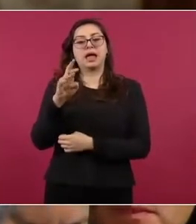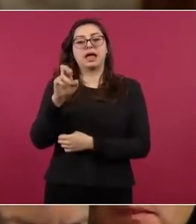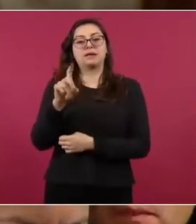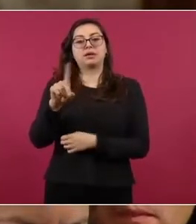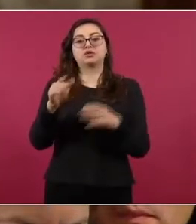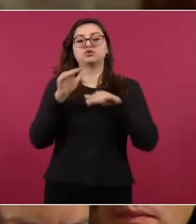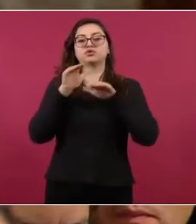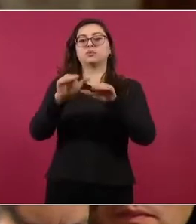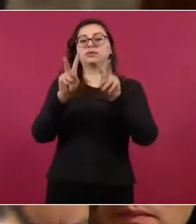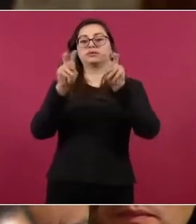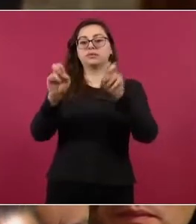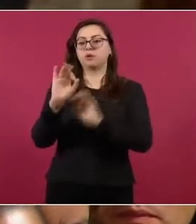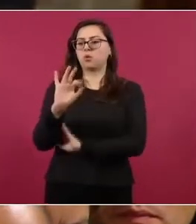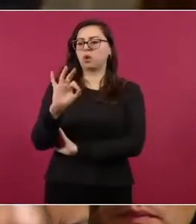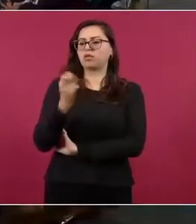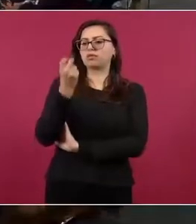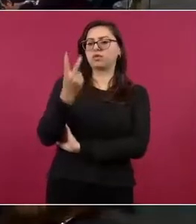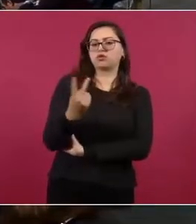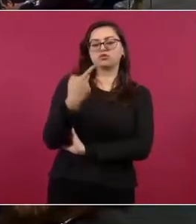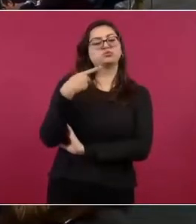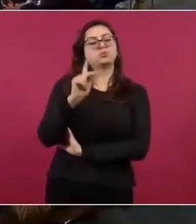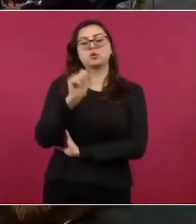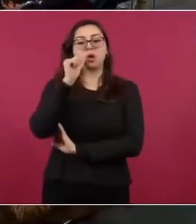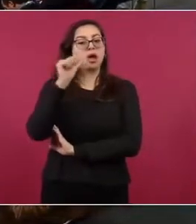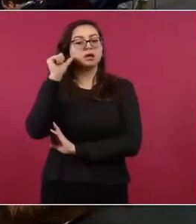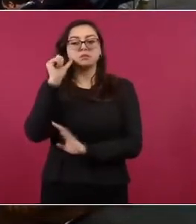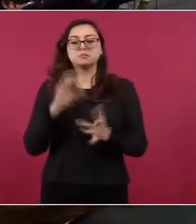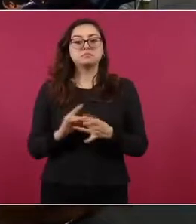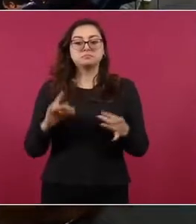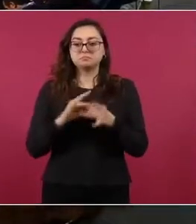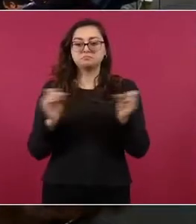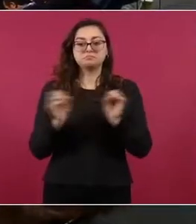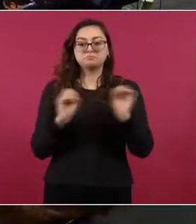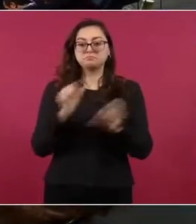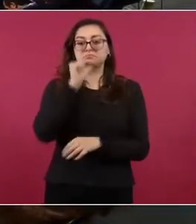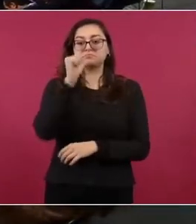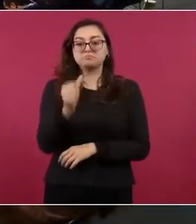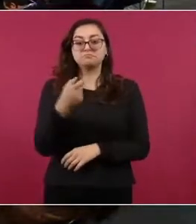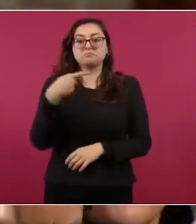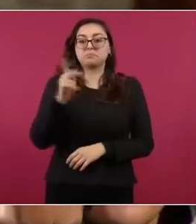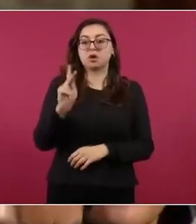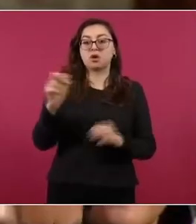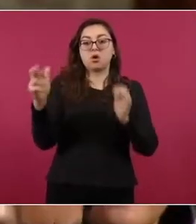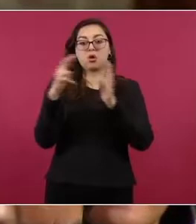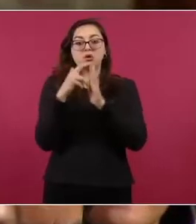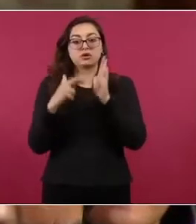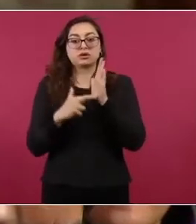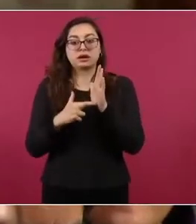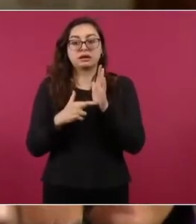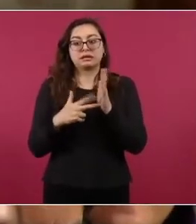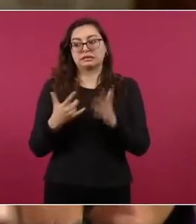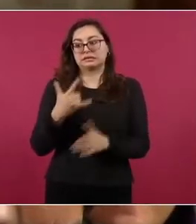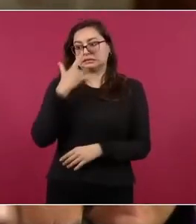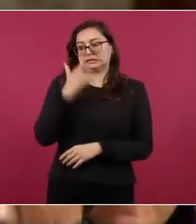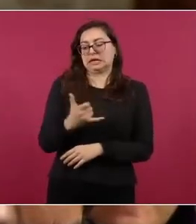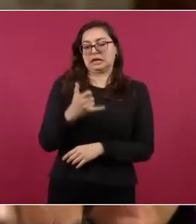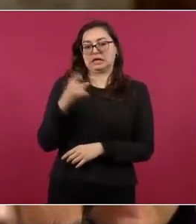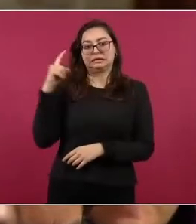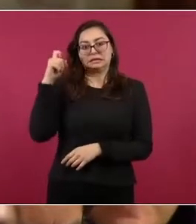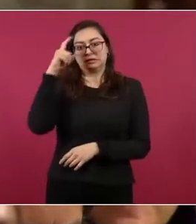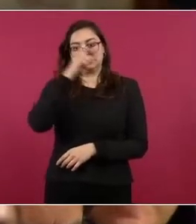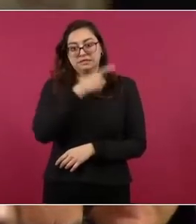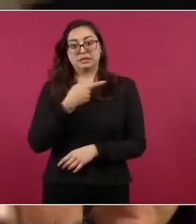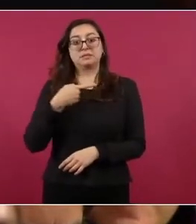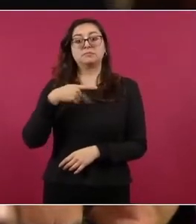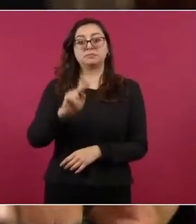esto. Usted había dicho que lo iba a hacer ayer, no habló. Y finalmente, bueno, pues estamos hablando de una regla controversial, pero que ha permitido a